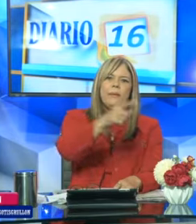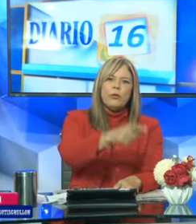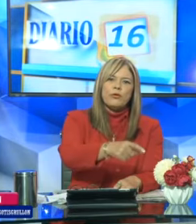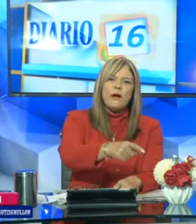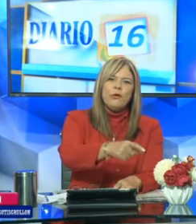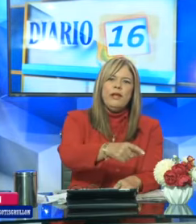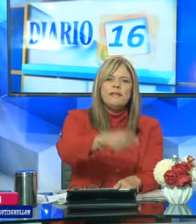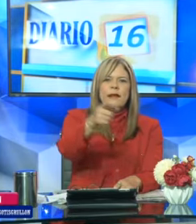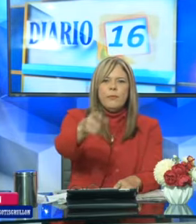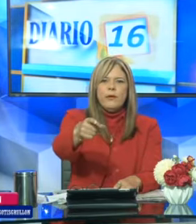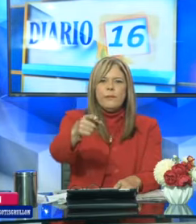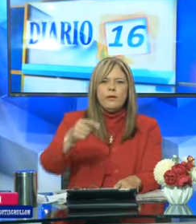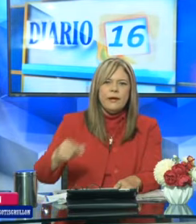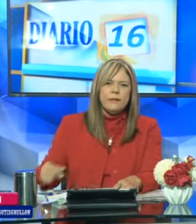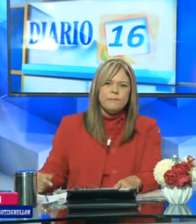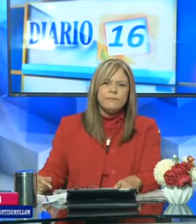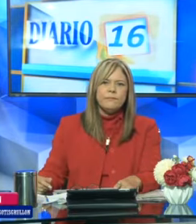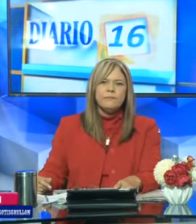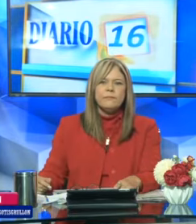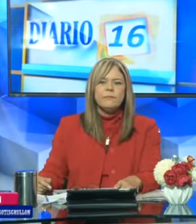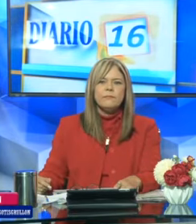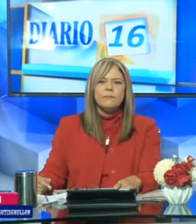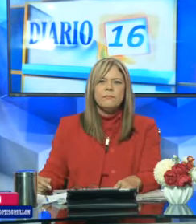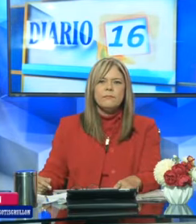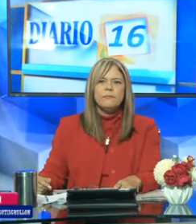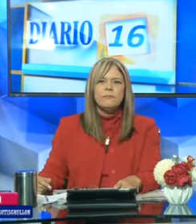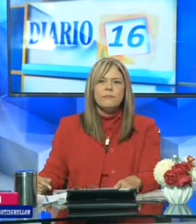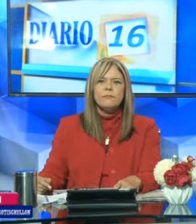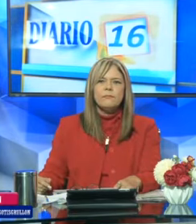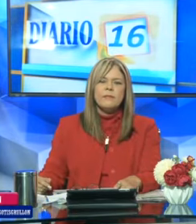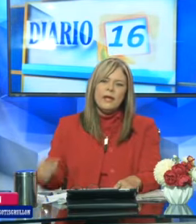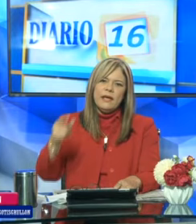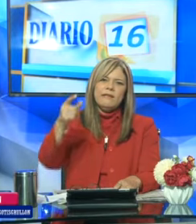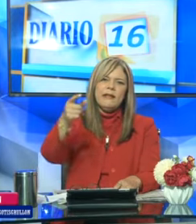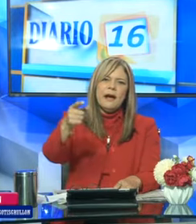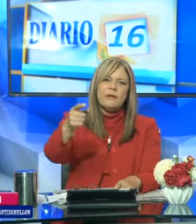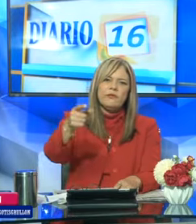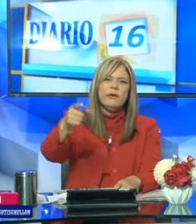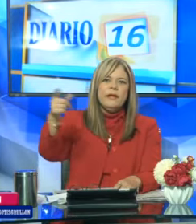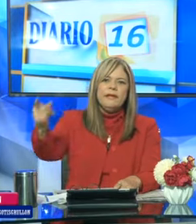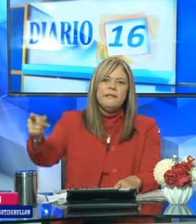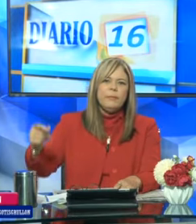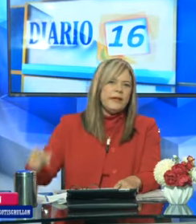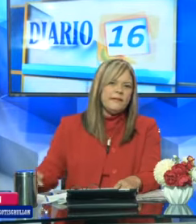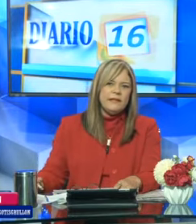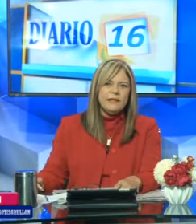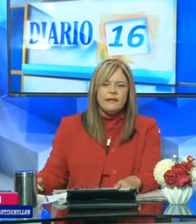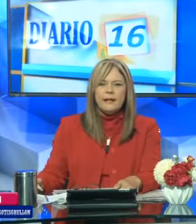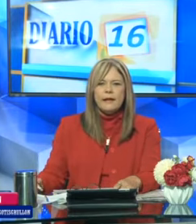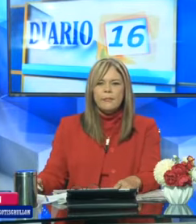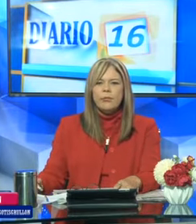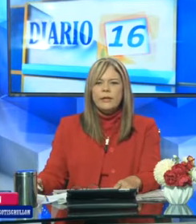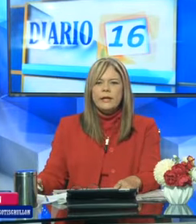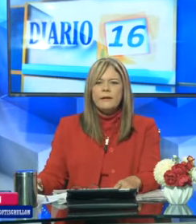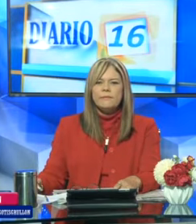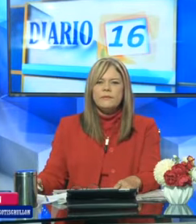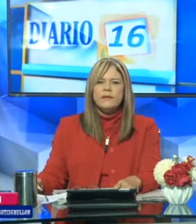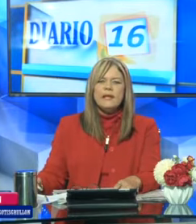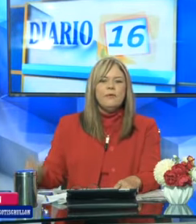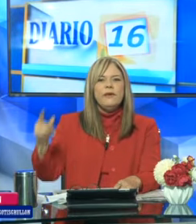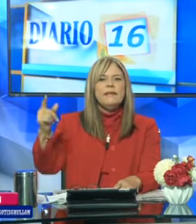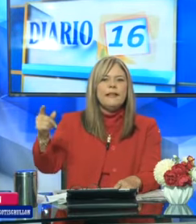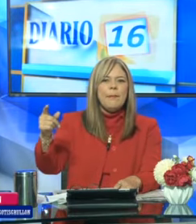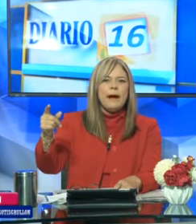de que el protagonista pueda brillar. que en este caso es el presidente de la República.